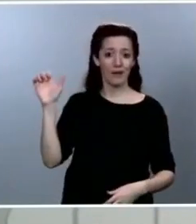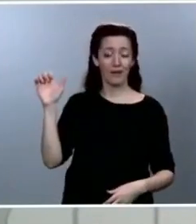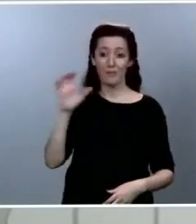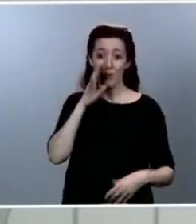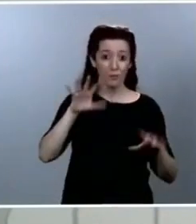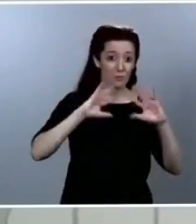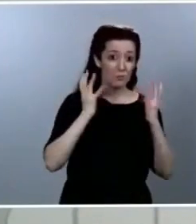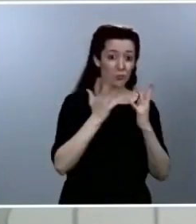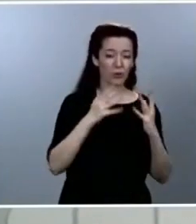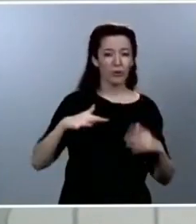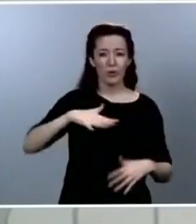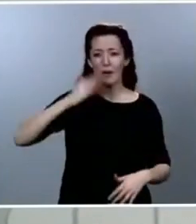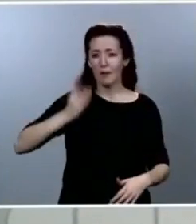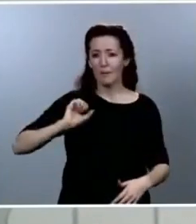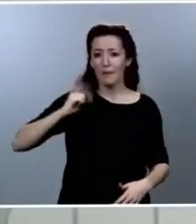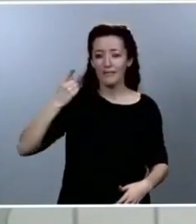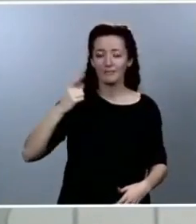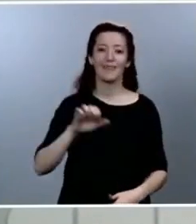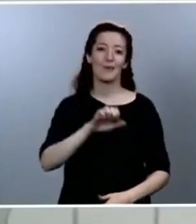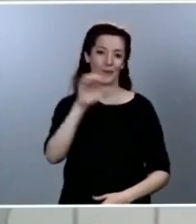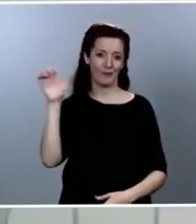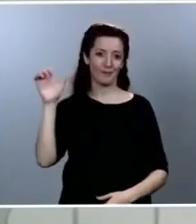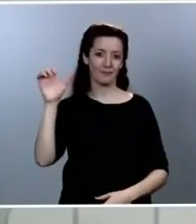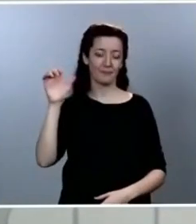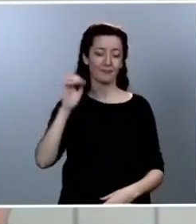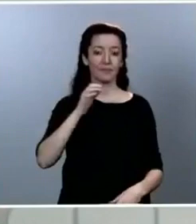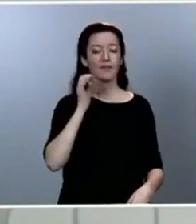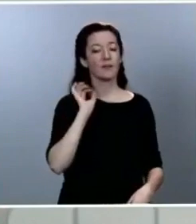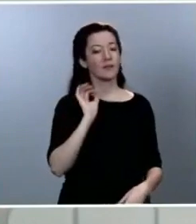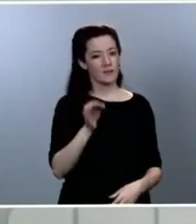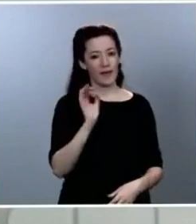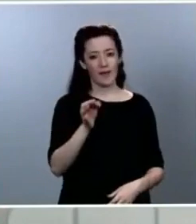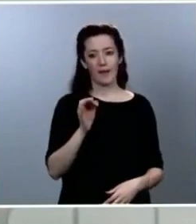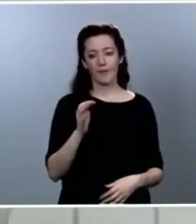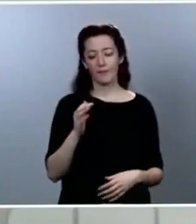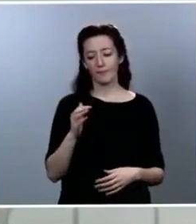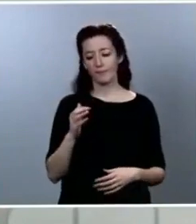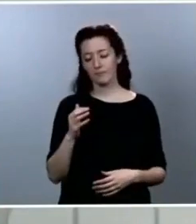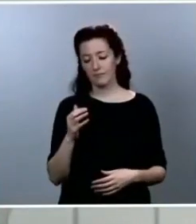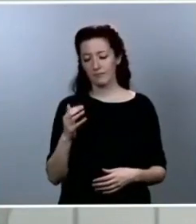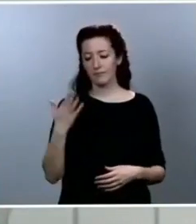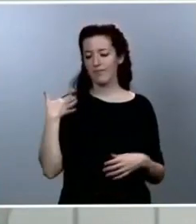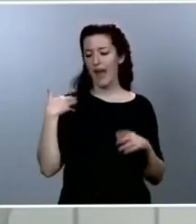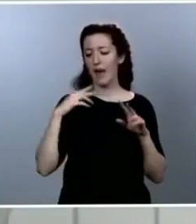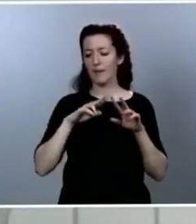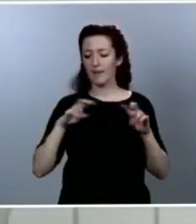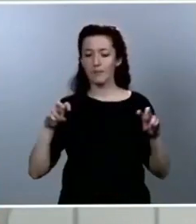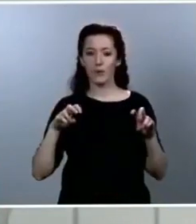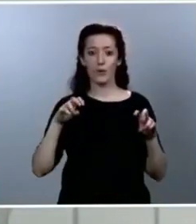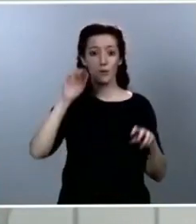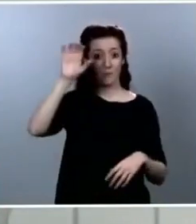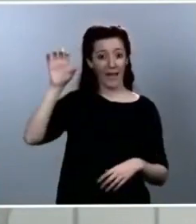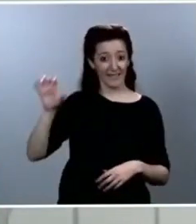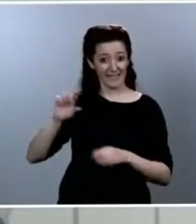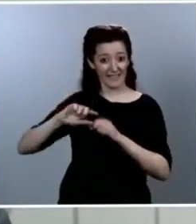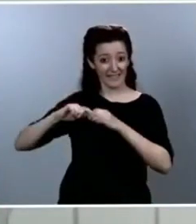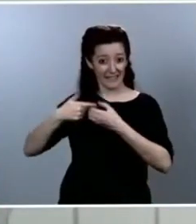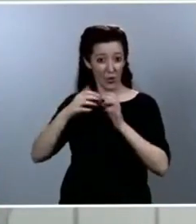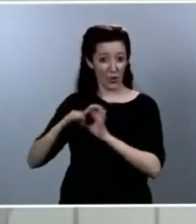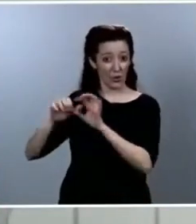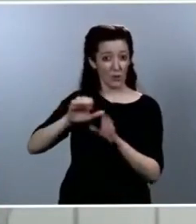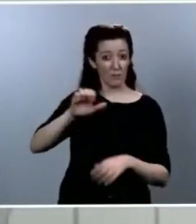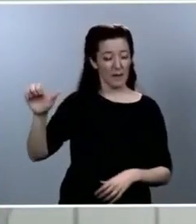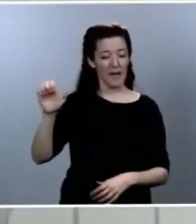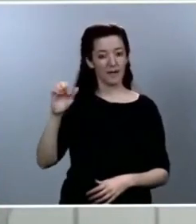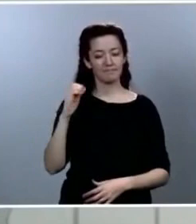Es cierto que inicialmente la Unión, en especial algunos Estados miembros, vacilaron al asumir la necesidad de una respuesta conjunta, solidaria, contundente.